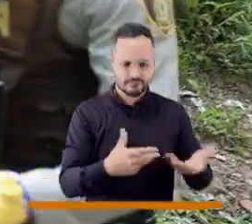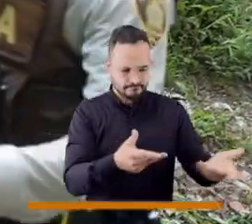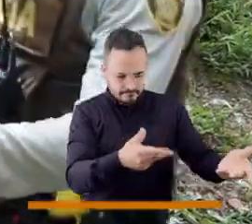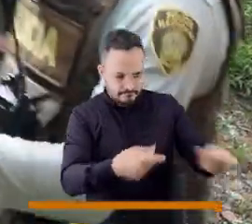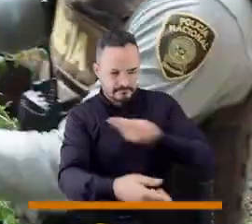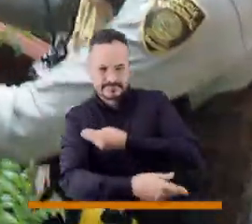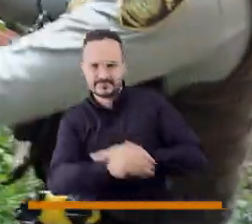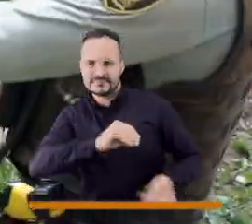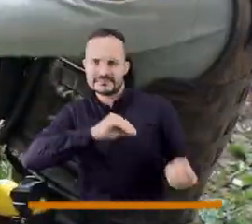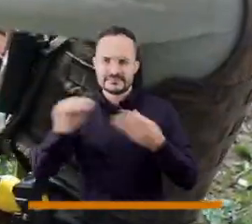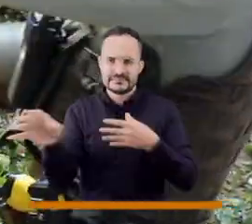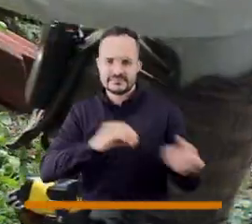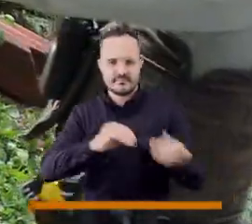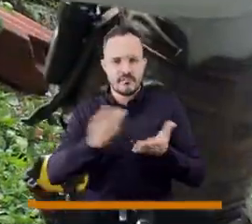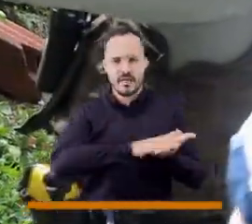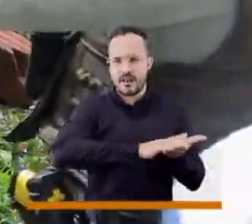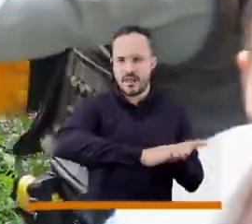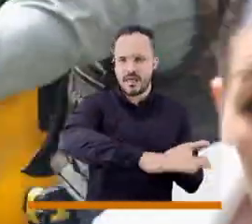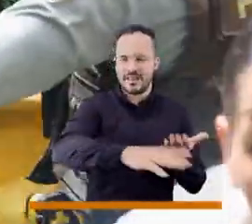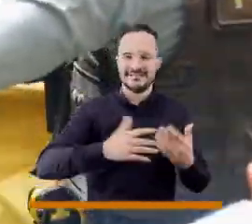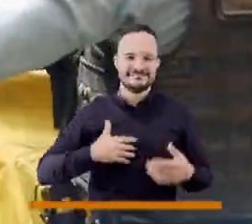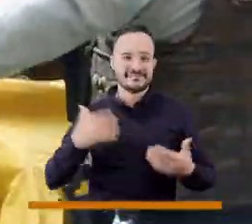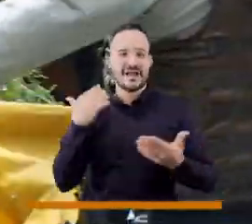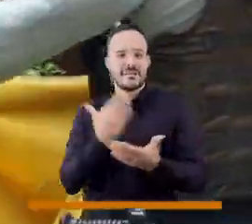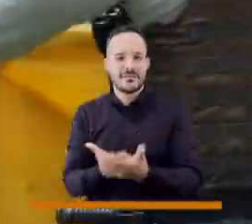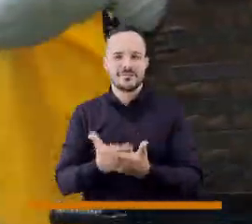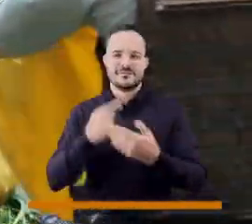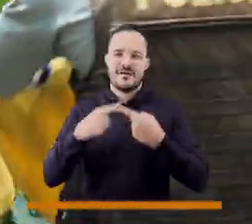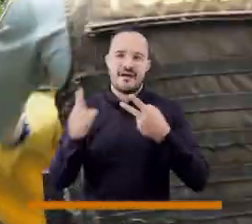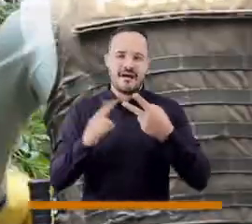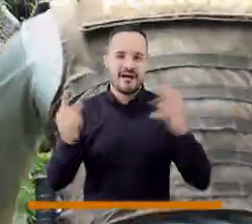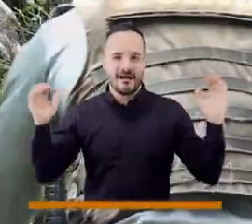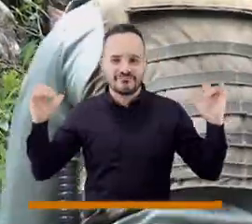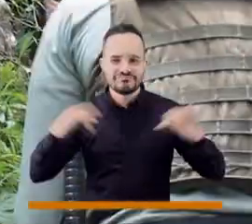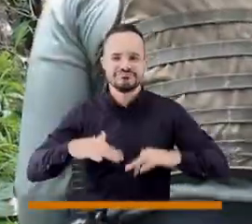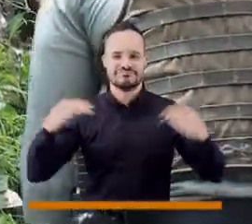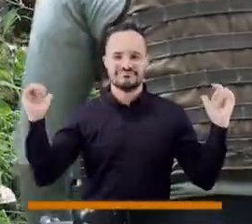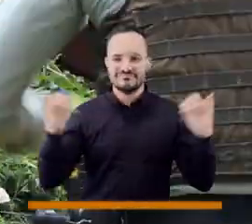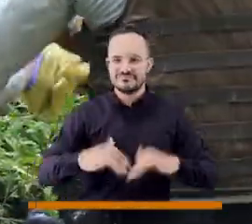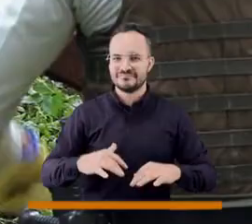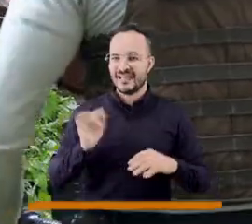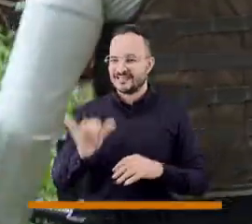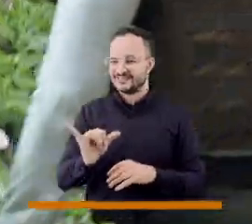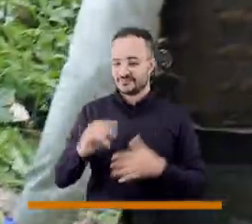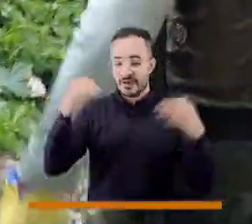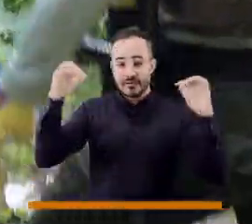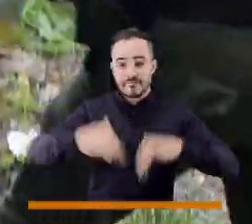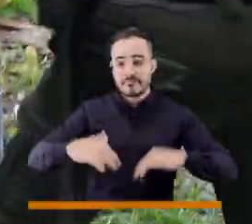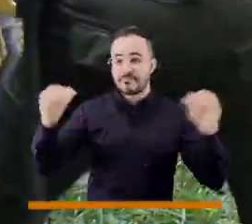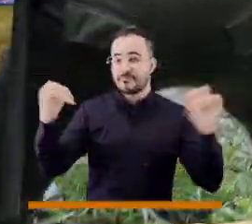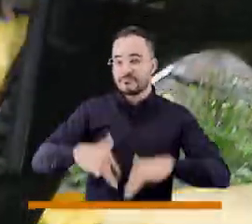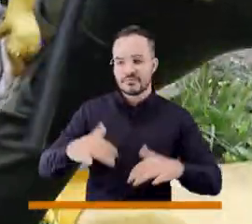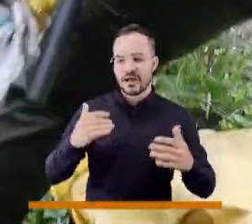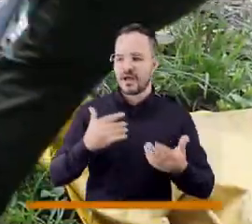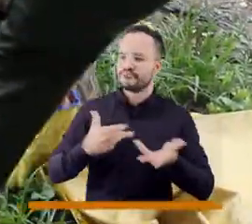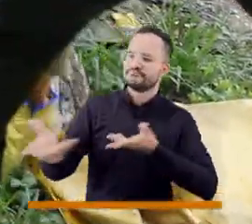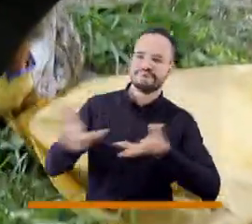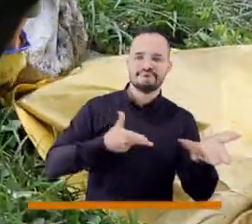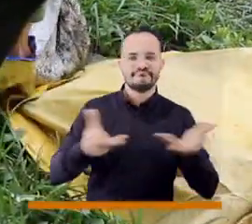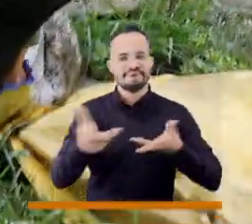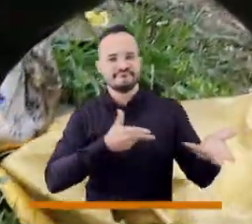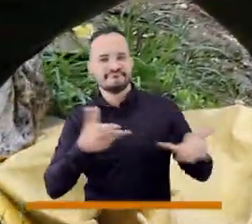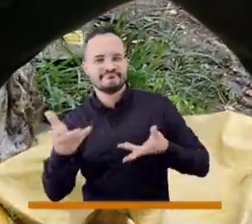basuras, escombros en una quebrada. Y a través de esos convites lo que hacemos es que recuperamos un espacio,